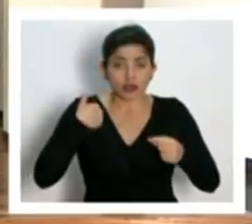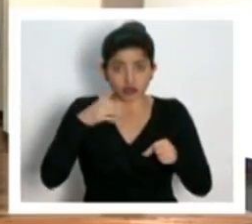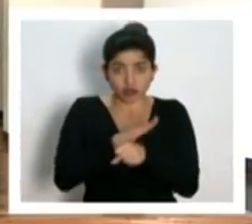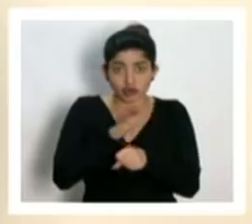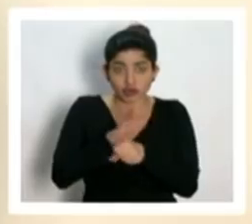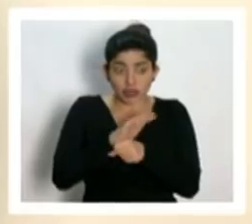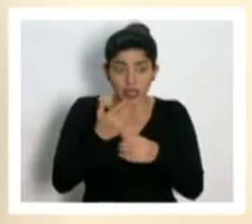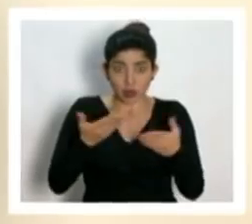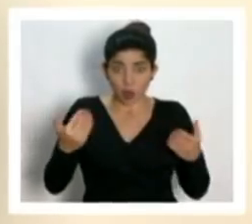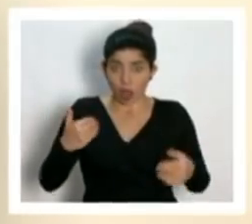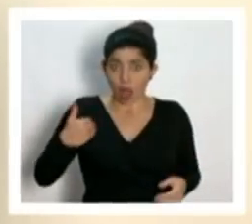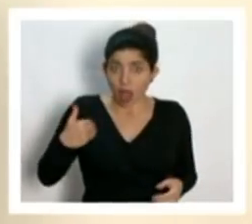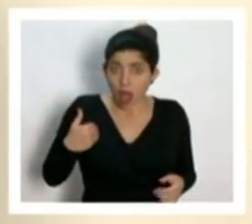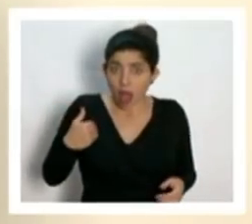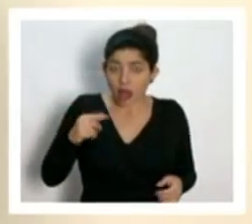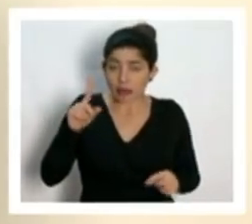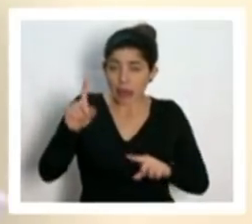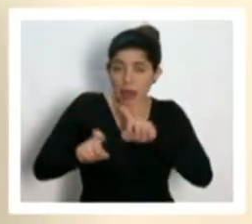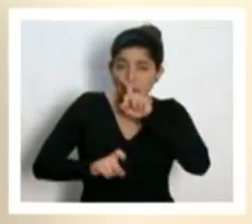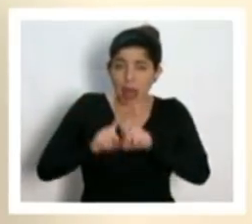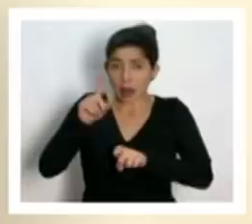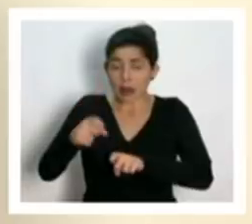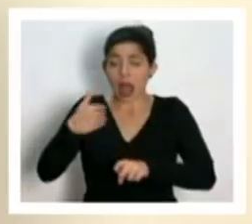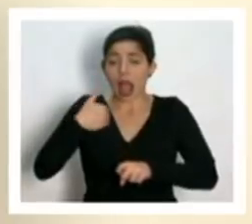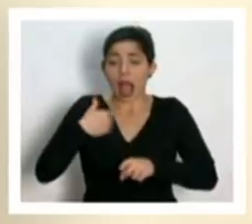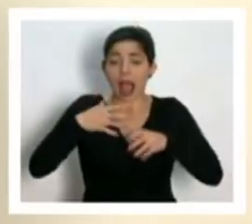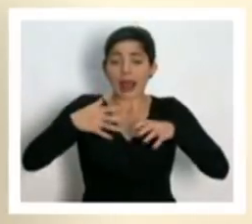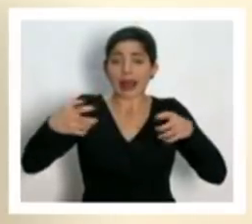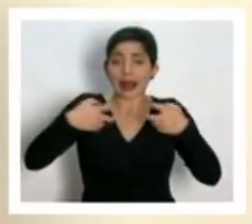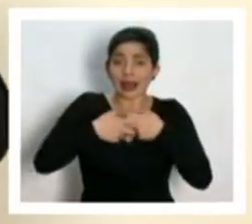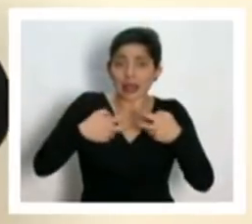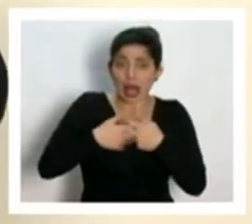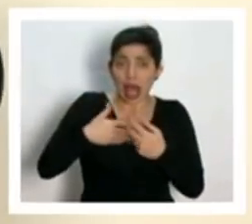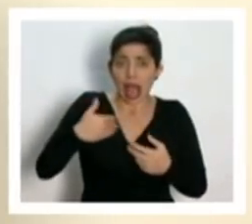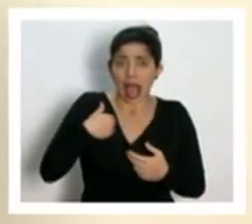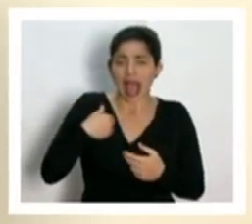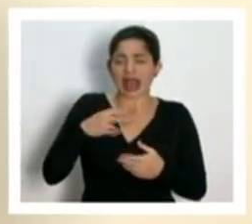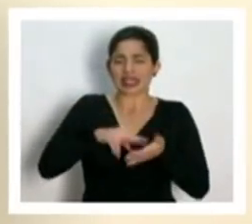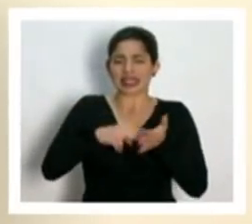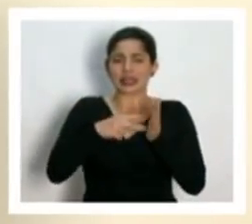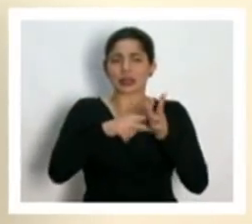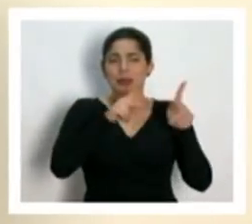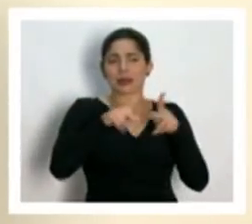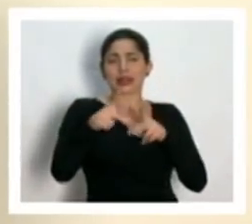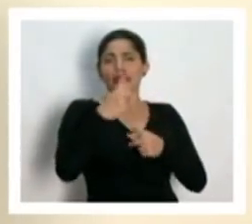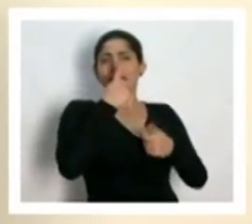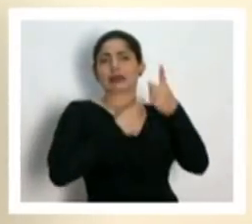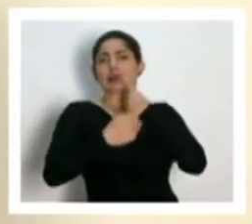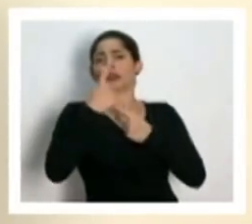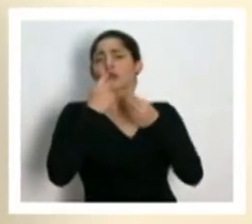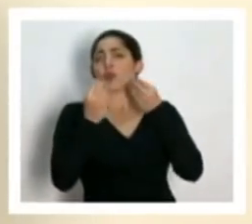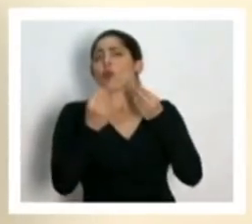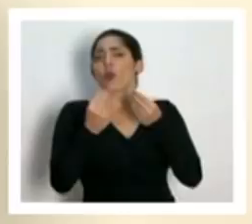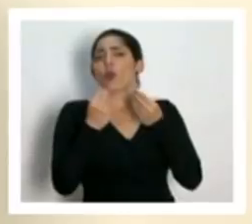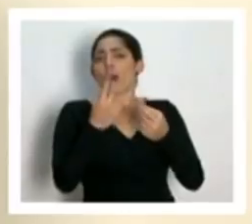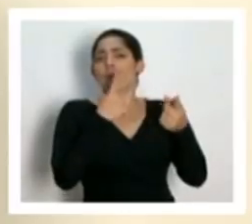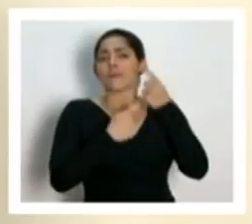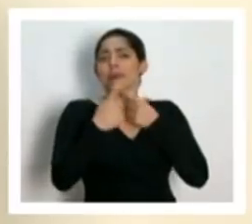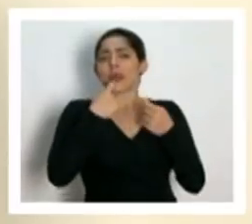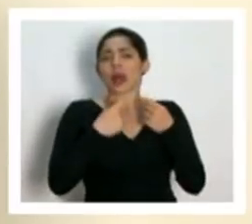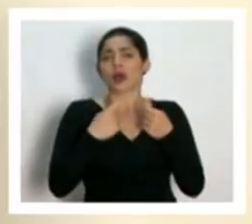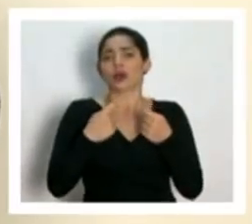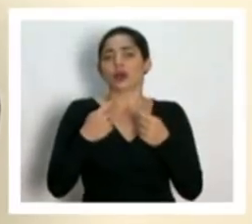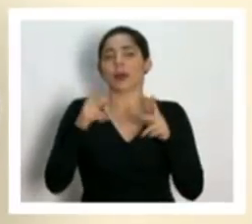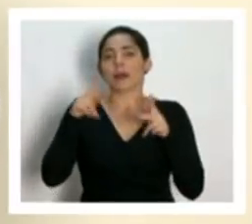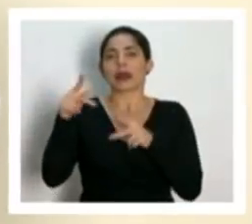abastecimiento si tienen dispositivos creo que estamos pensando mucho esa pregunta orienta que estamos